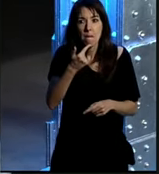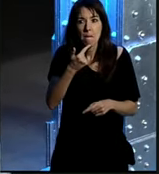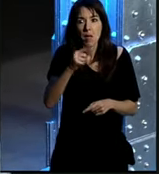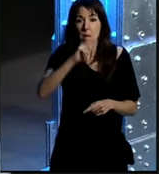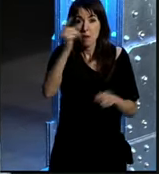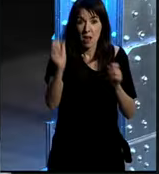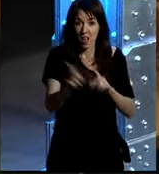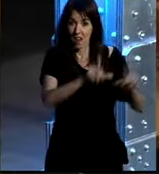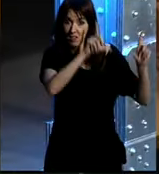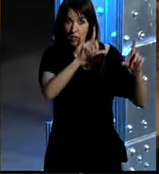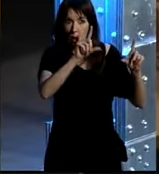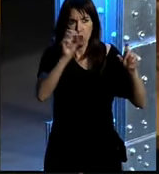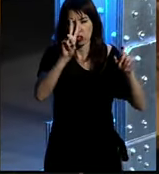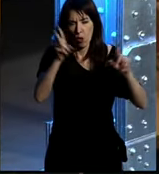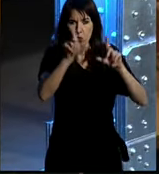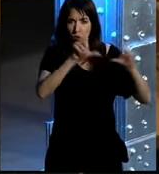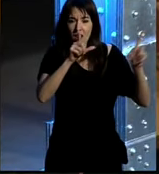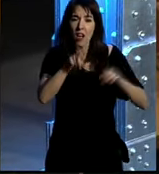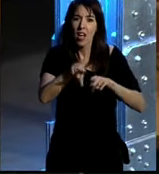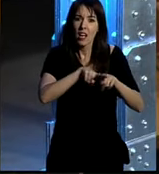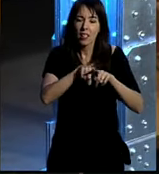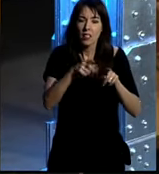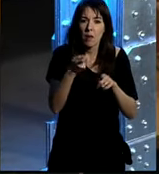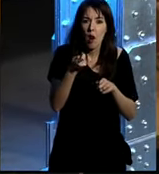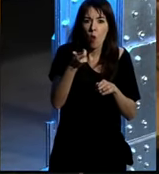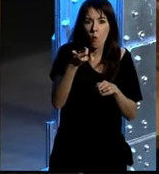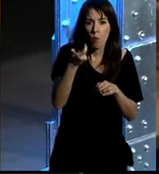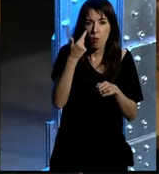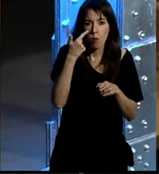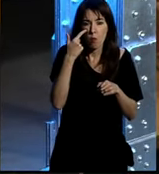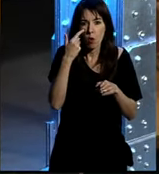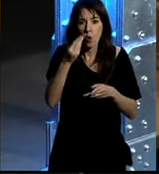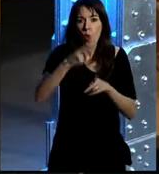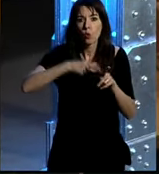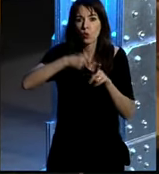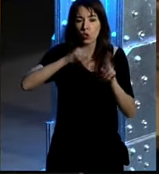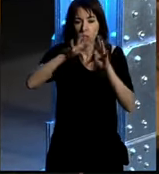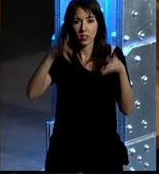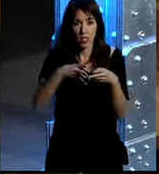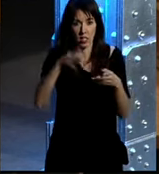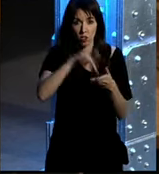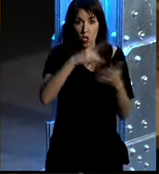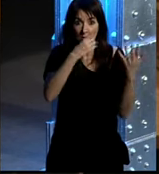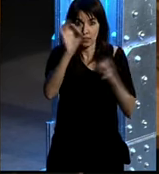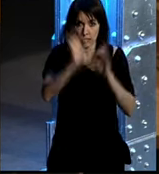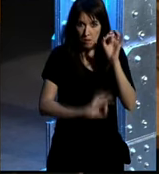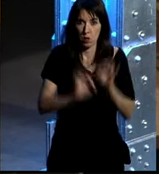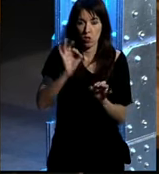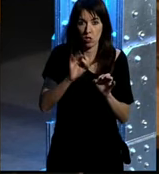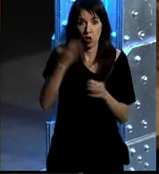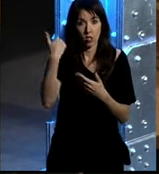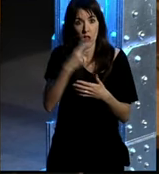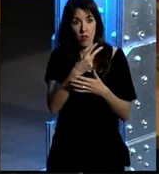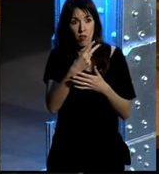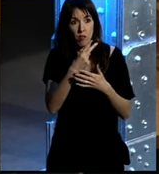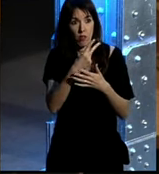primera transparencia que yo ponía la primera o la segunda un poco indicaba la evolución que había experimentado el uso de internet creo que era cercano al 60% en estos momentos entonces después de